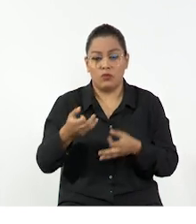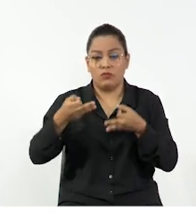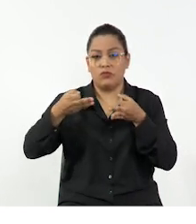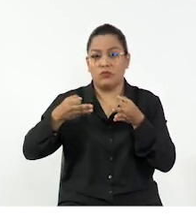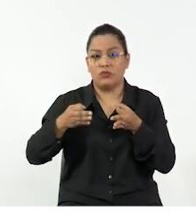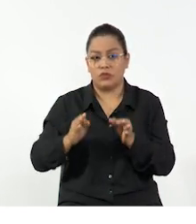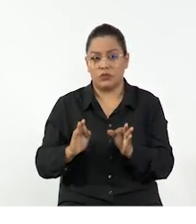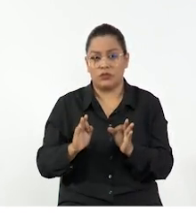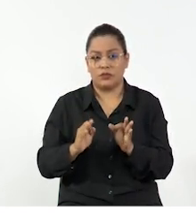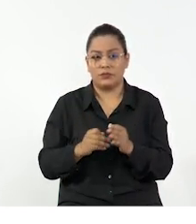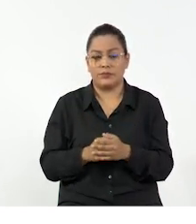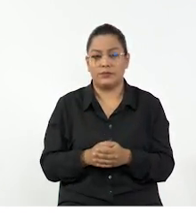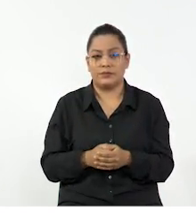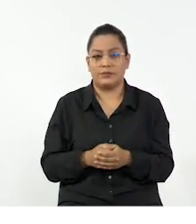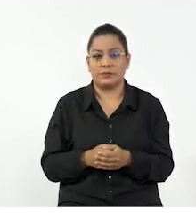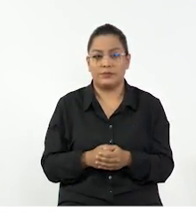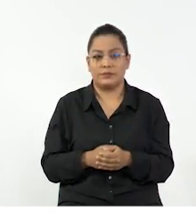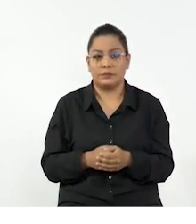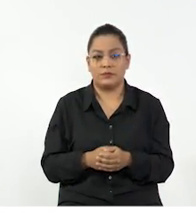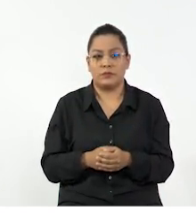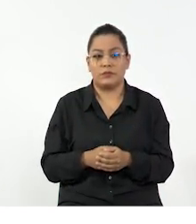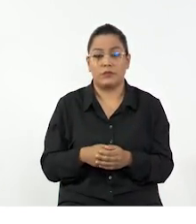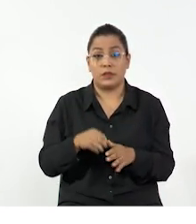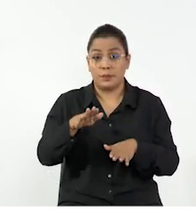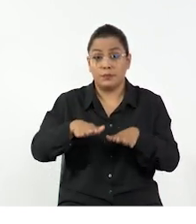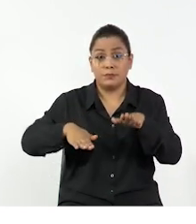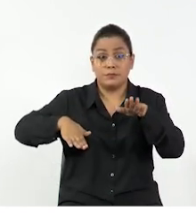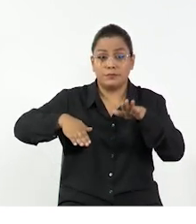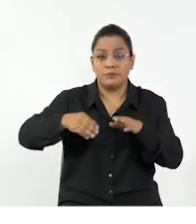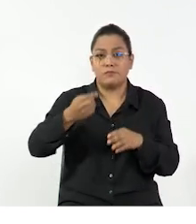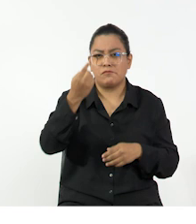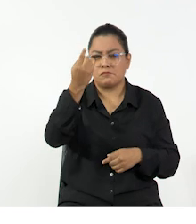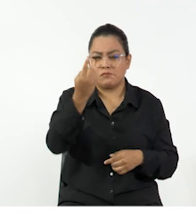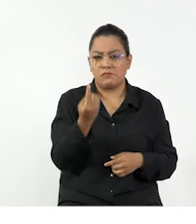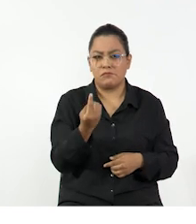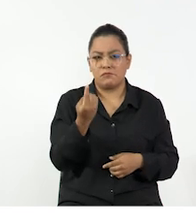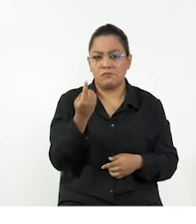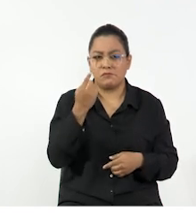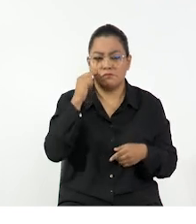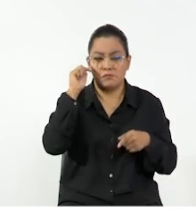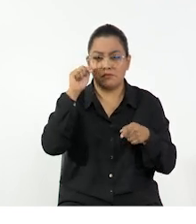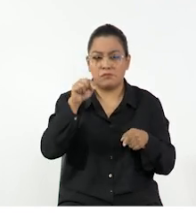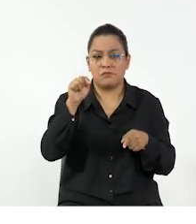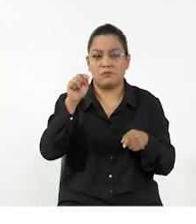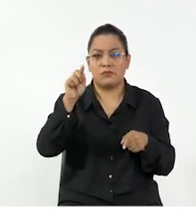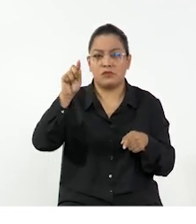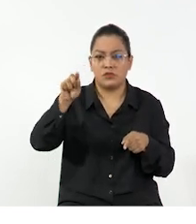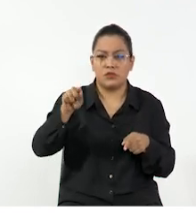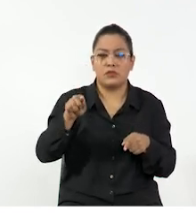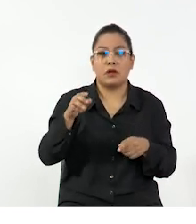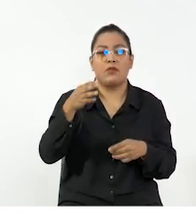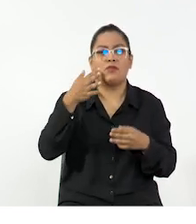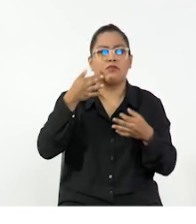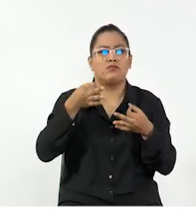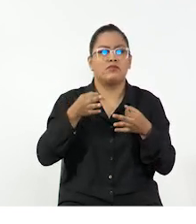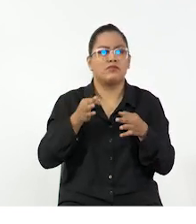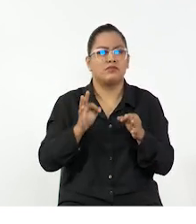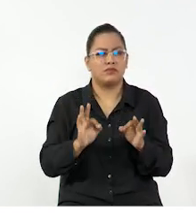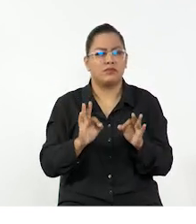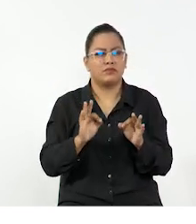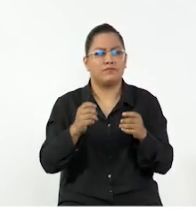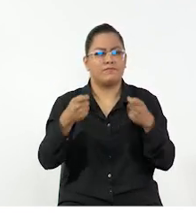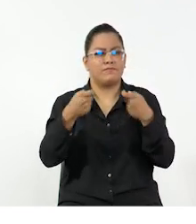uso de otra forma de pista de patinaje. Vamos a colocar a nuestro personaje, sobre esta pista,